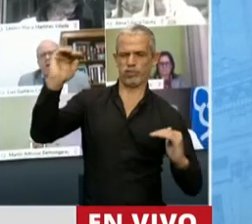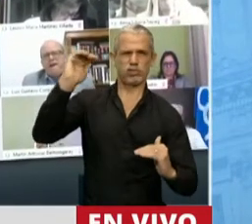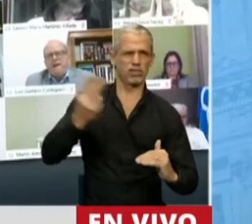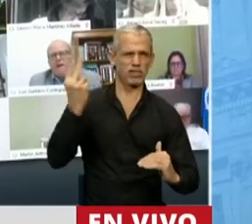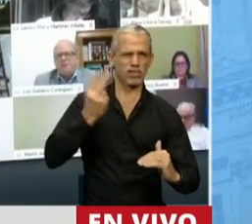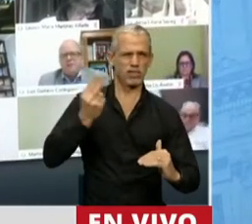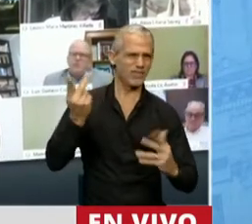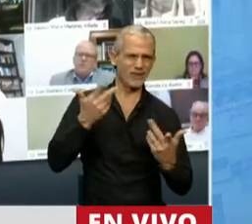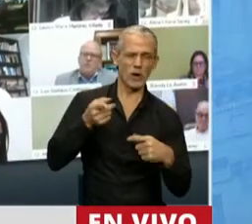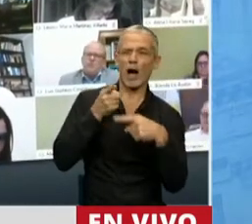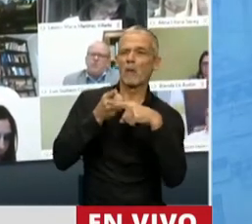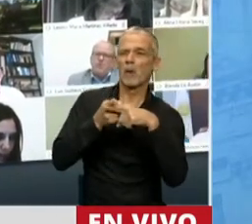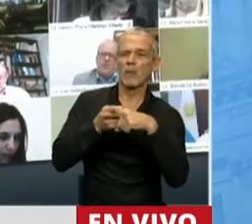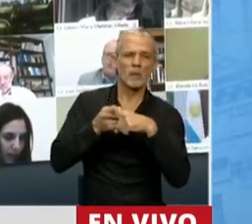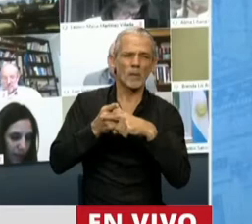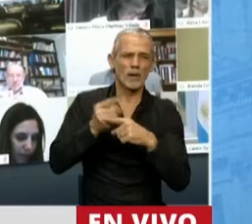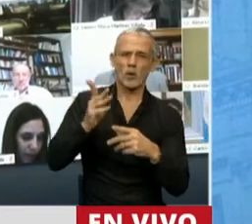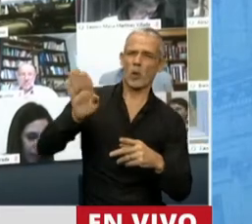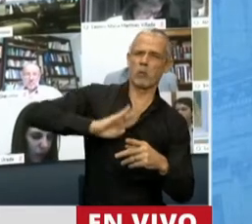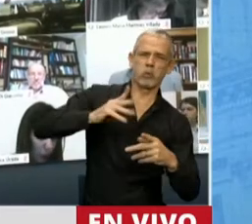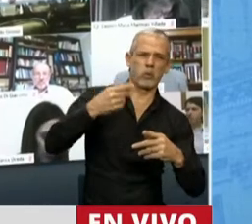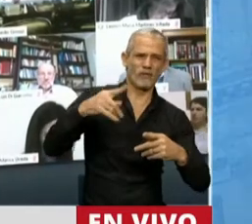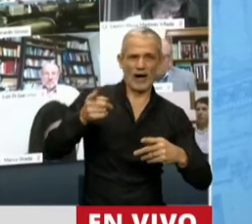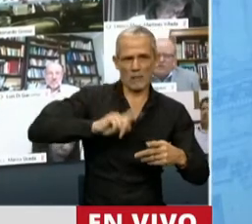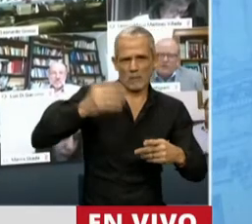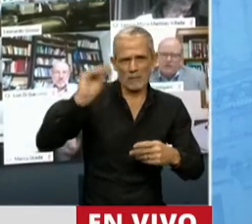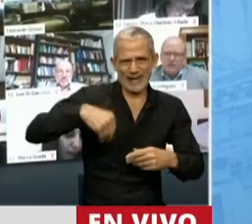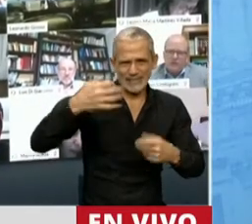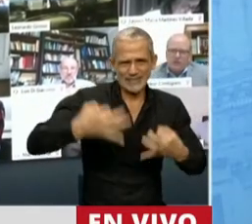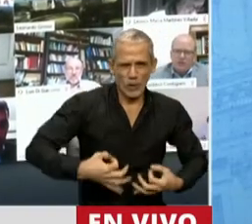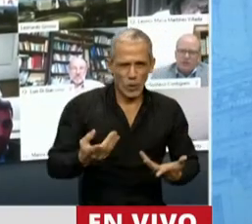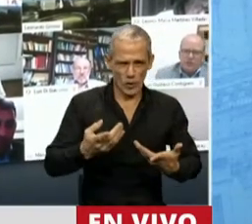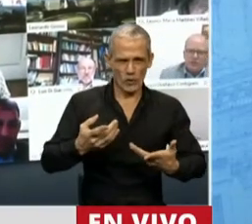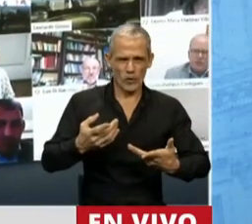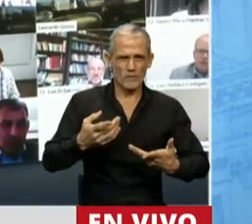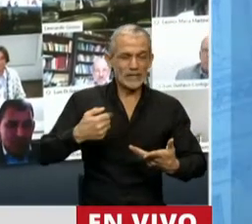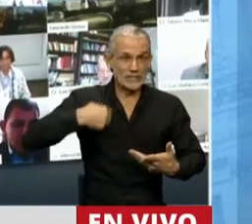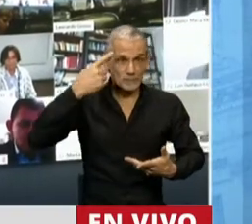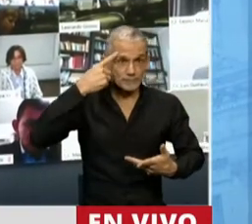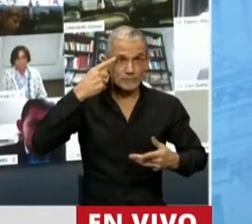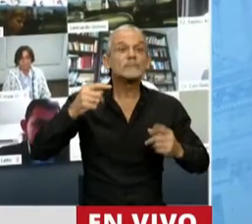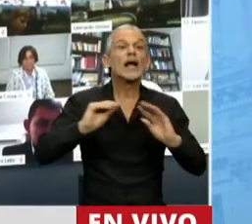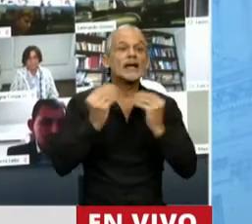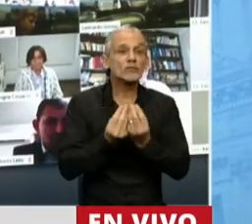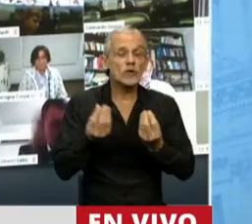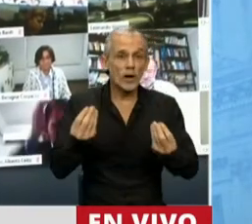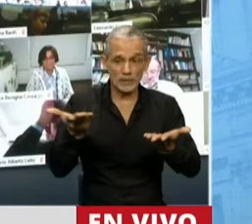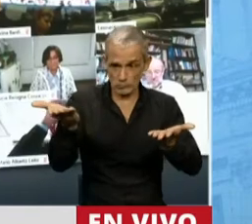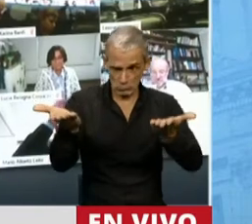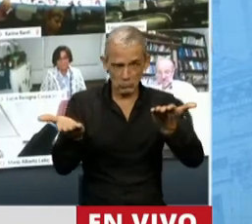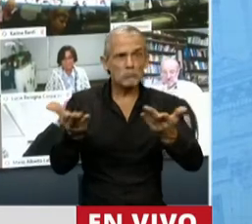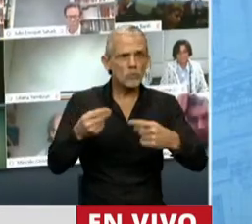pelea contra los acreedores era la pelea de Zacachipa contra el Real Madrid. Y la verdad que acá está el resultado, ¿no?